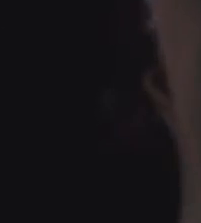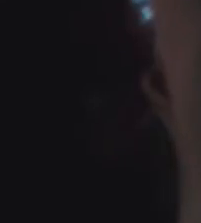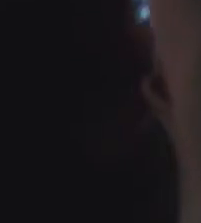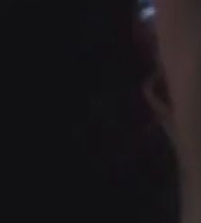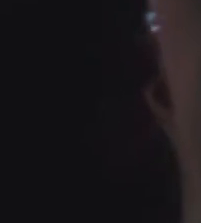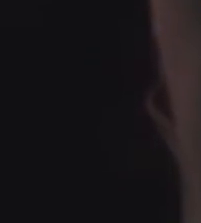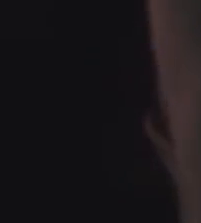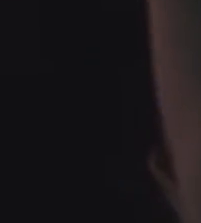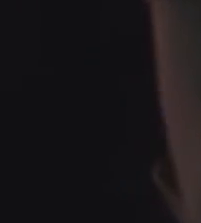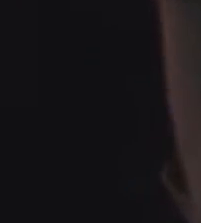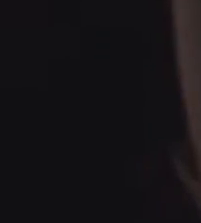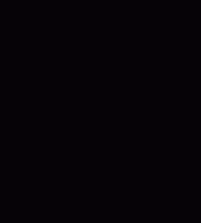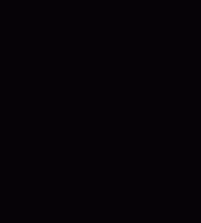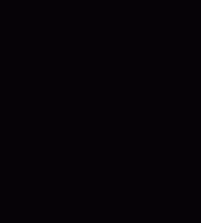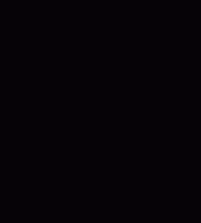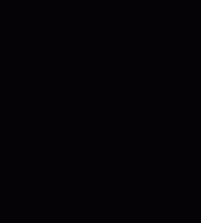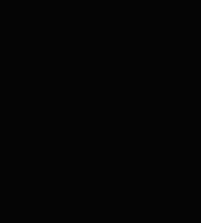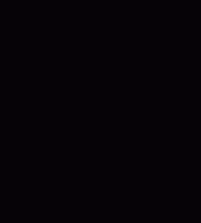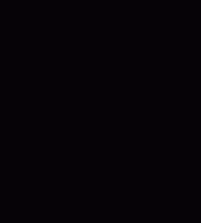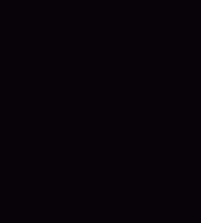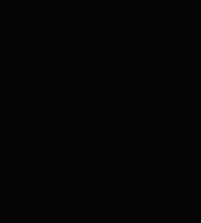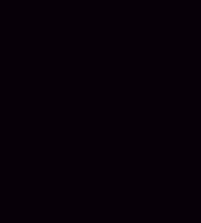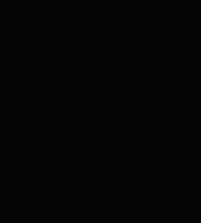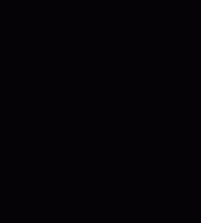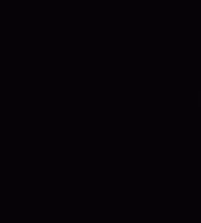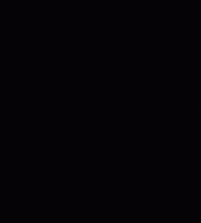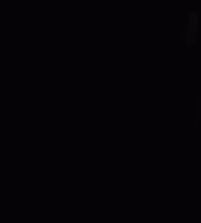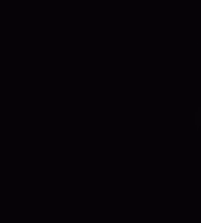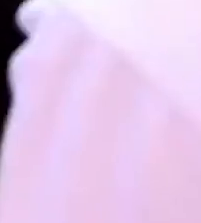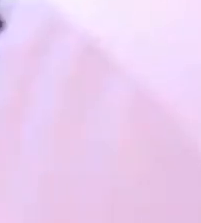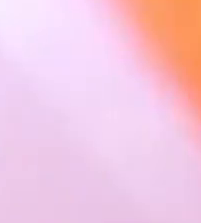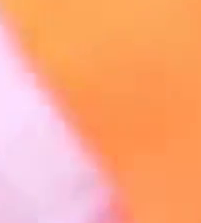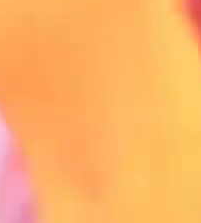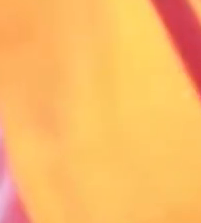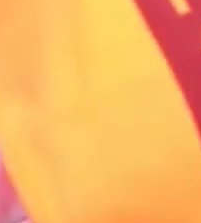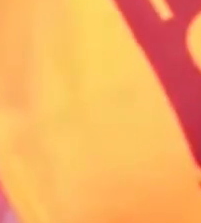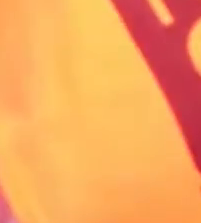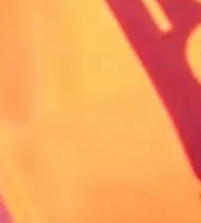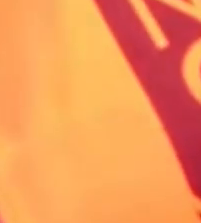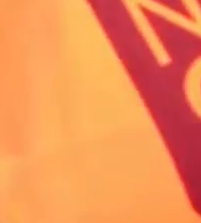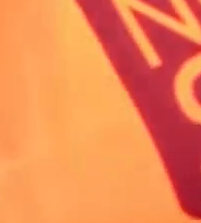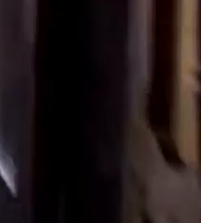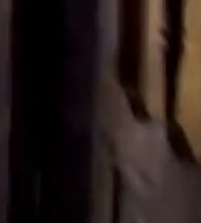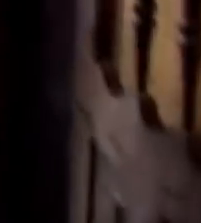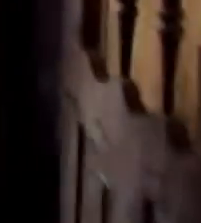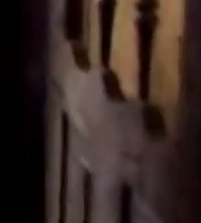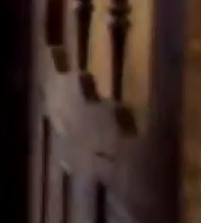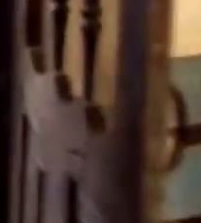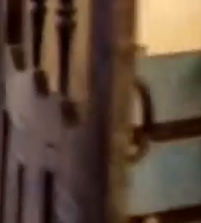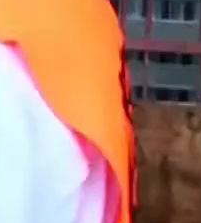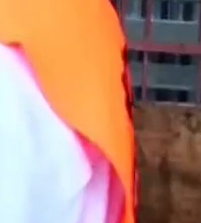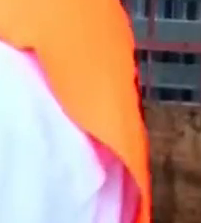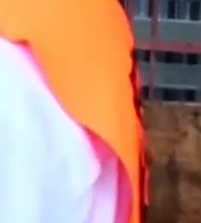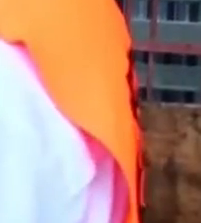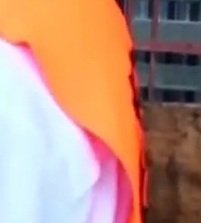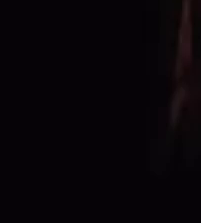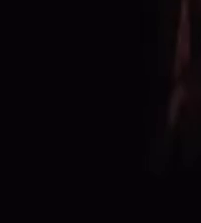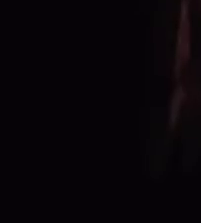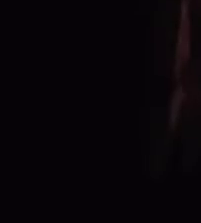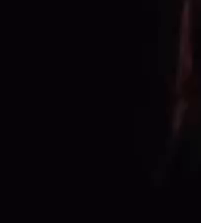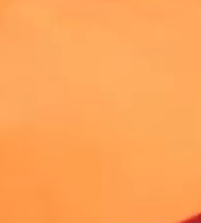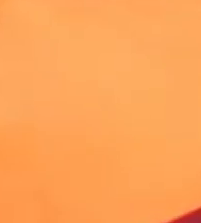Gracias por saludarlos. Estamos para apoyarles, ¿oyó? Le agradecemos que usted, su corazón, está con todos